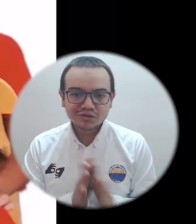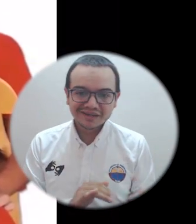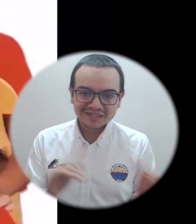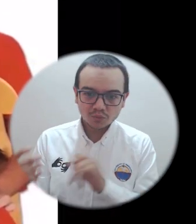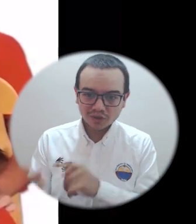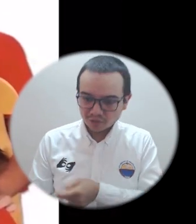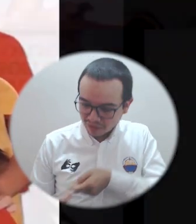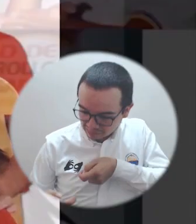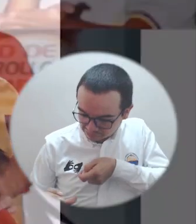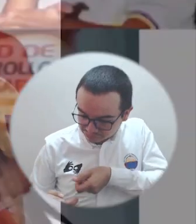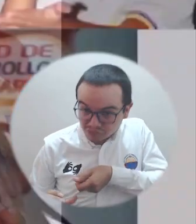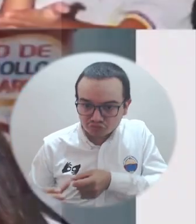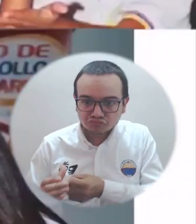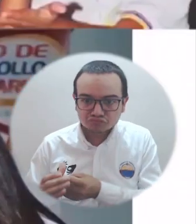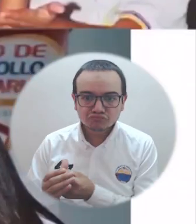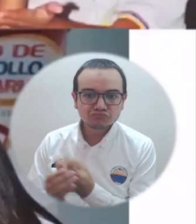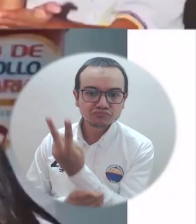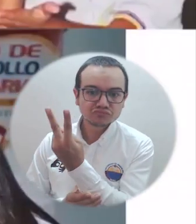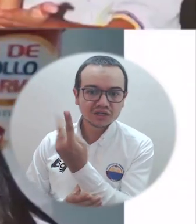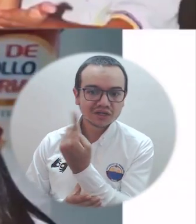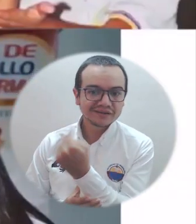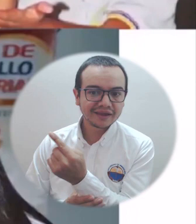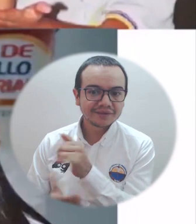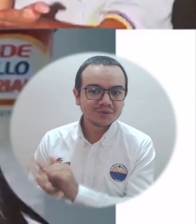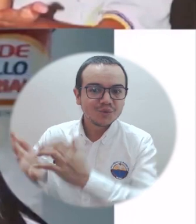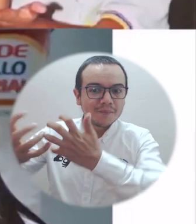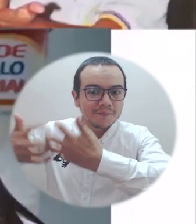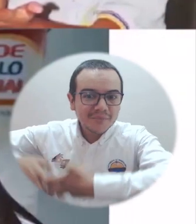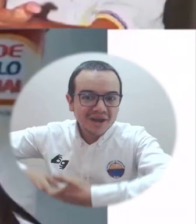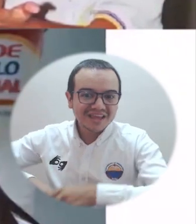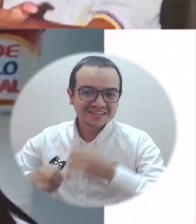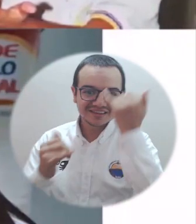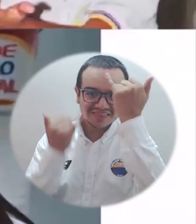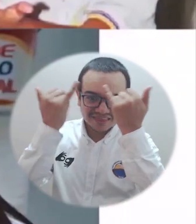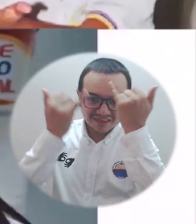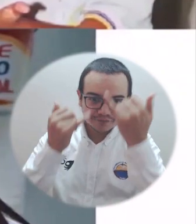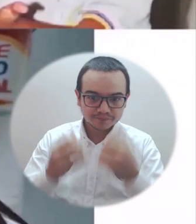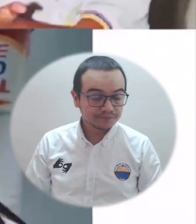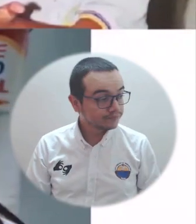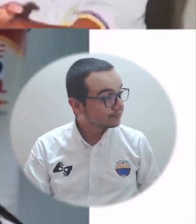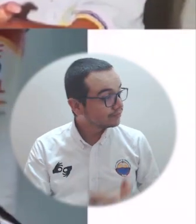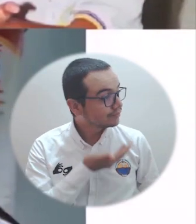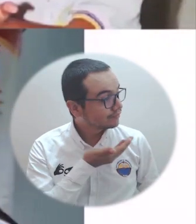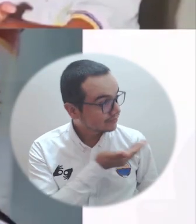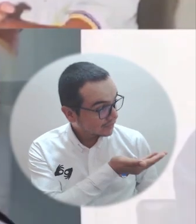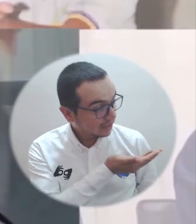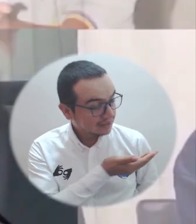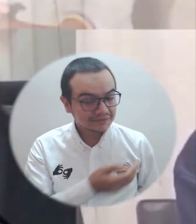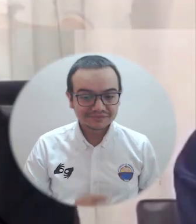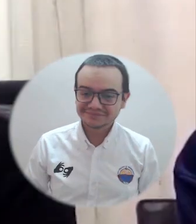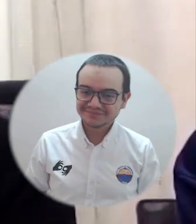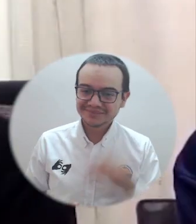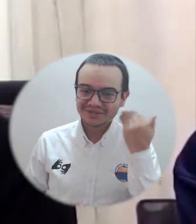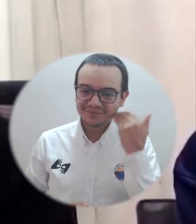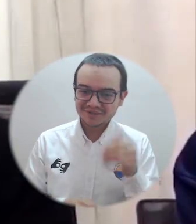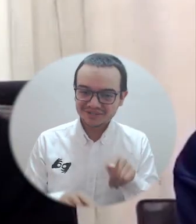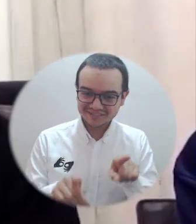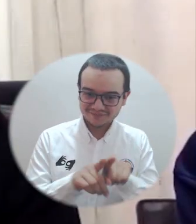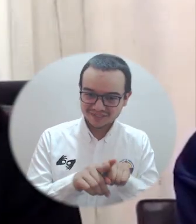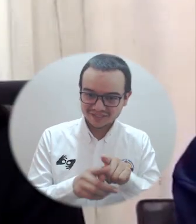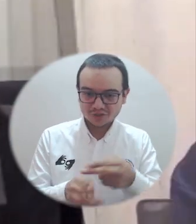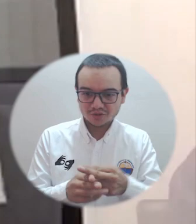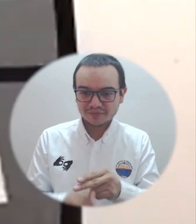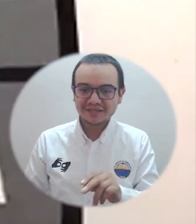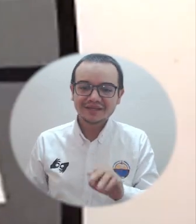sembrando la semilla de la esperanza, sembrando la semilla de potenciar sus emprendimientos. Las fundadoras de The